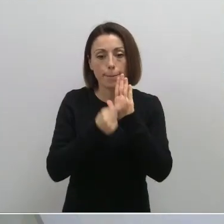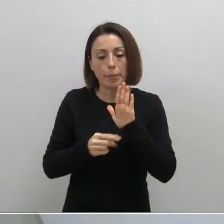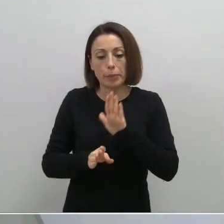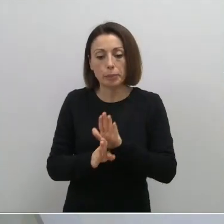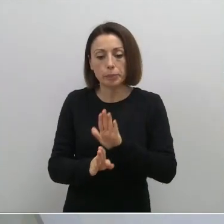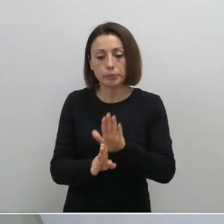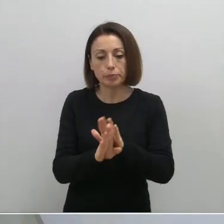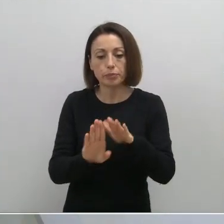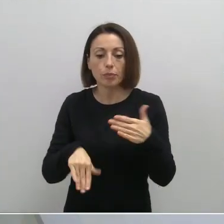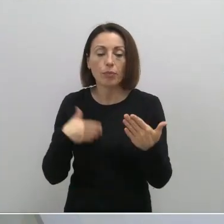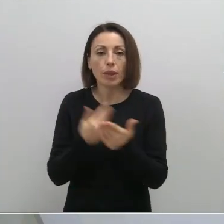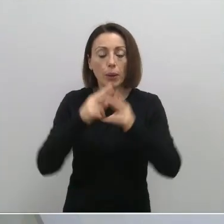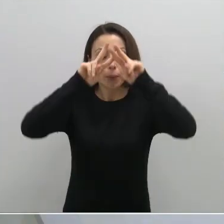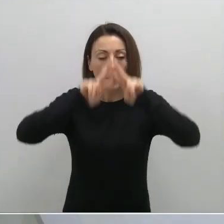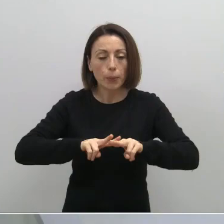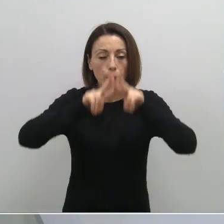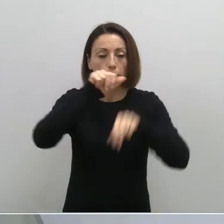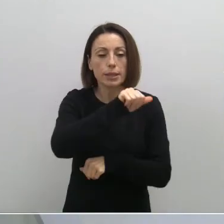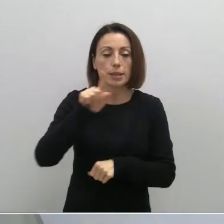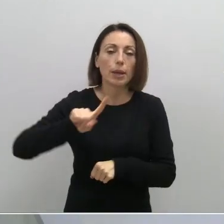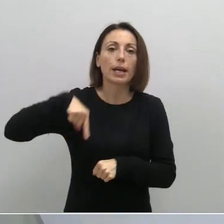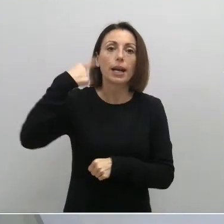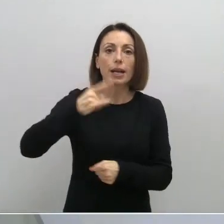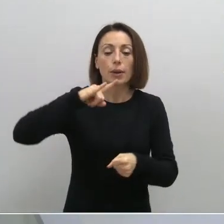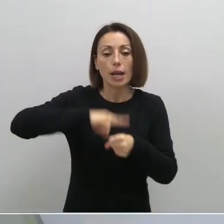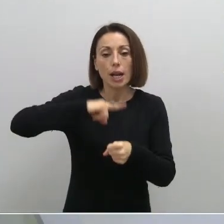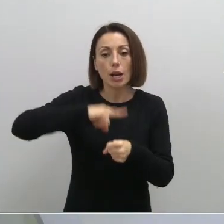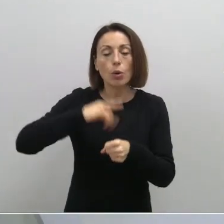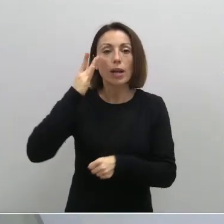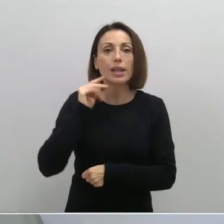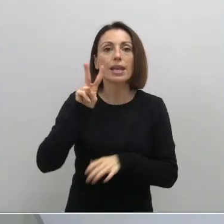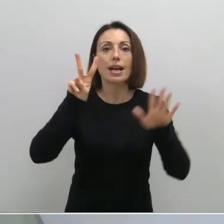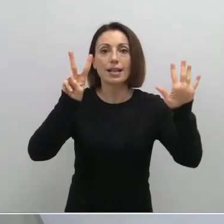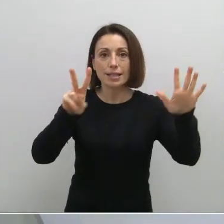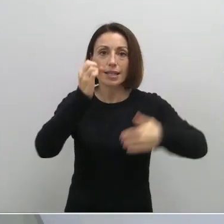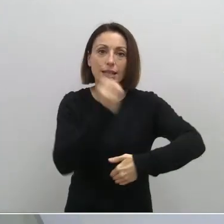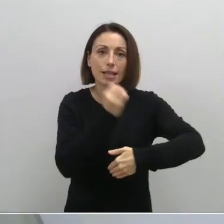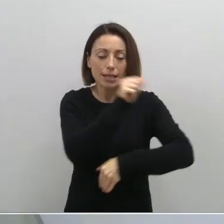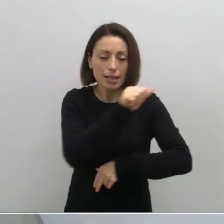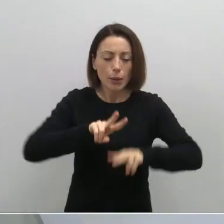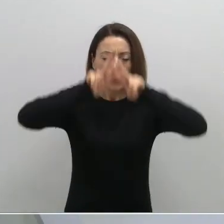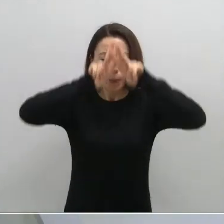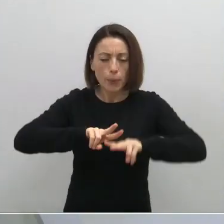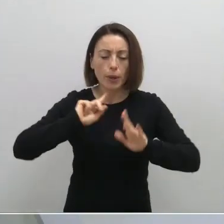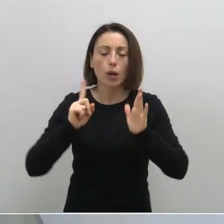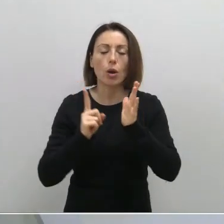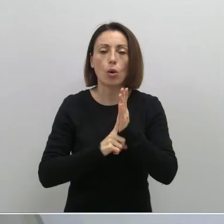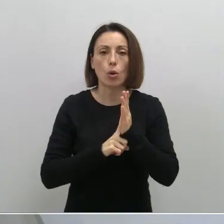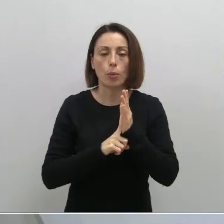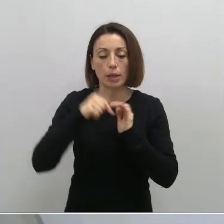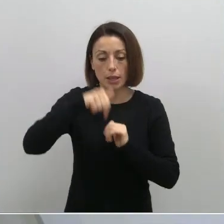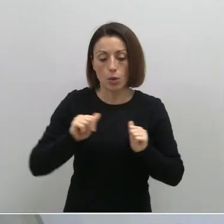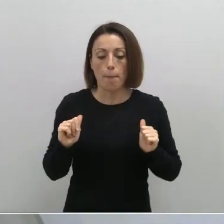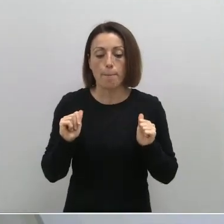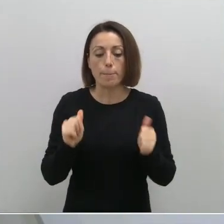vigentes hasta la subrevisión el próximo lunes, día 7 de diciembre, en el que se analizará la semana epidemiológica completa que empezamos